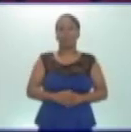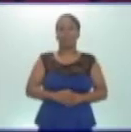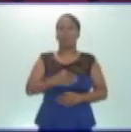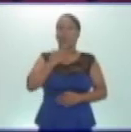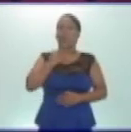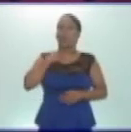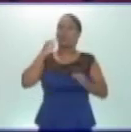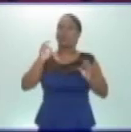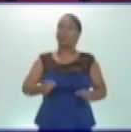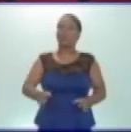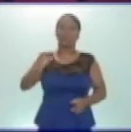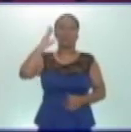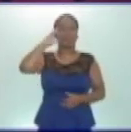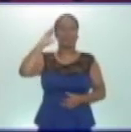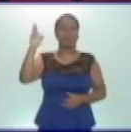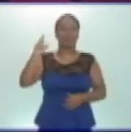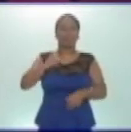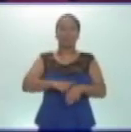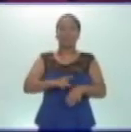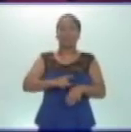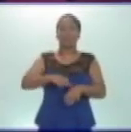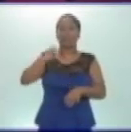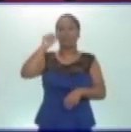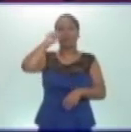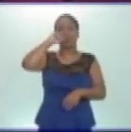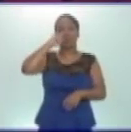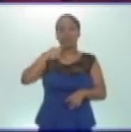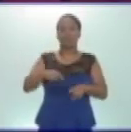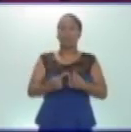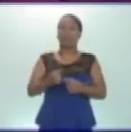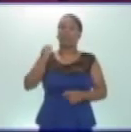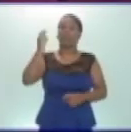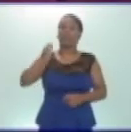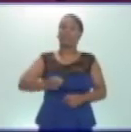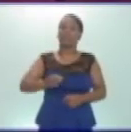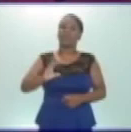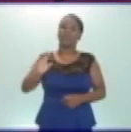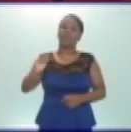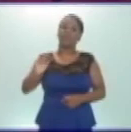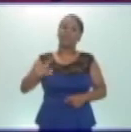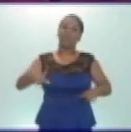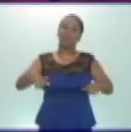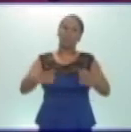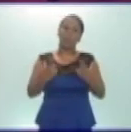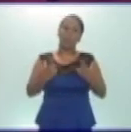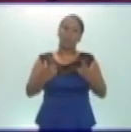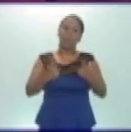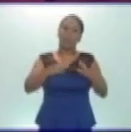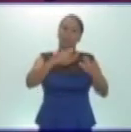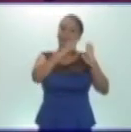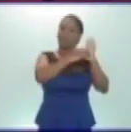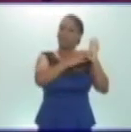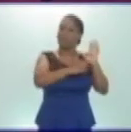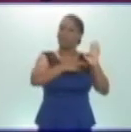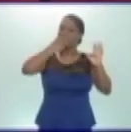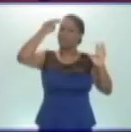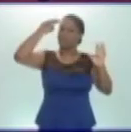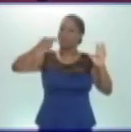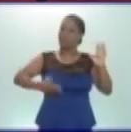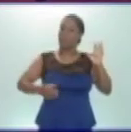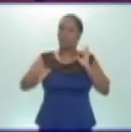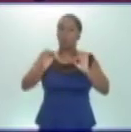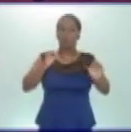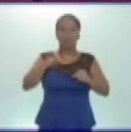siempre les recuerdo, ya el tiempo se nos acaba, pero siempre les recuerdo que cumplan con las medidas higiénicas. Cuídense ustedes,